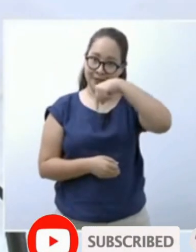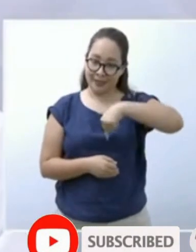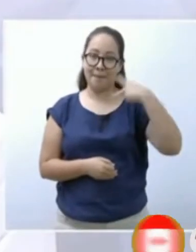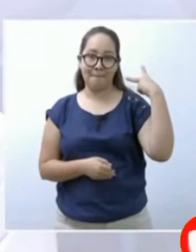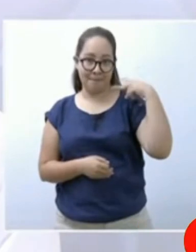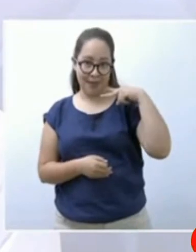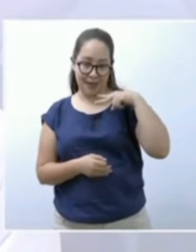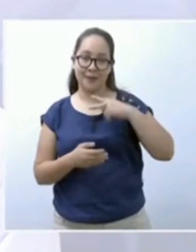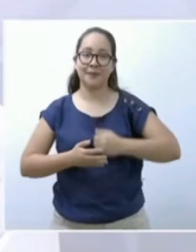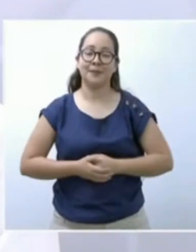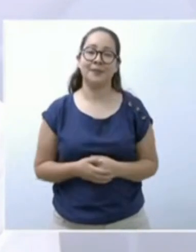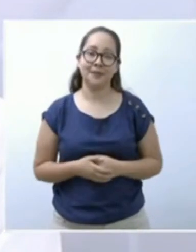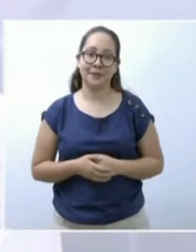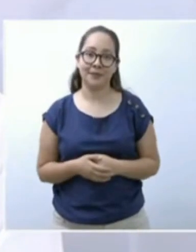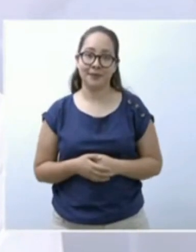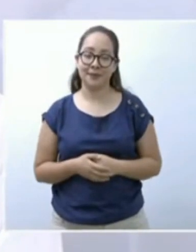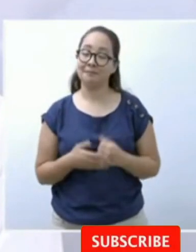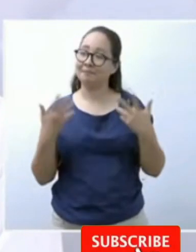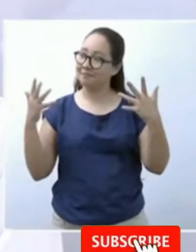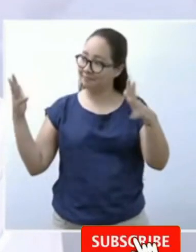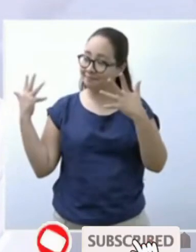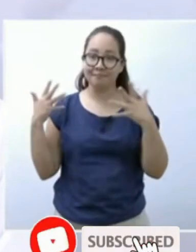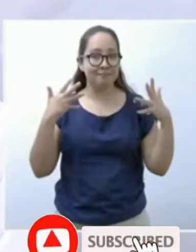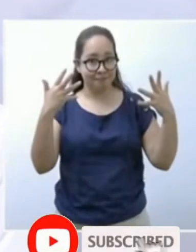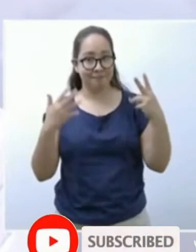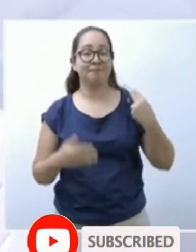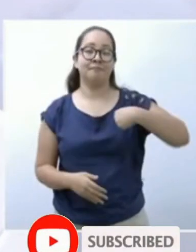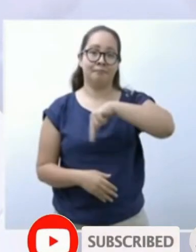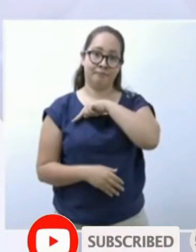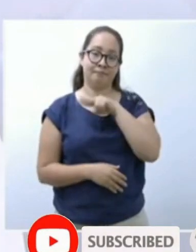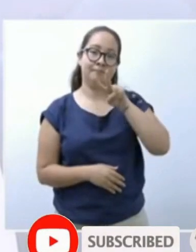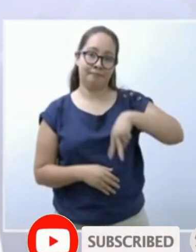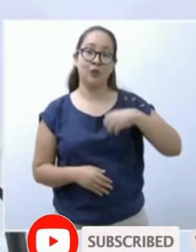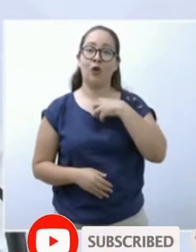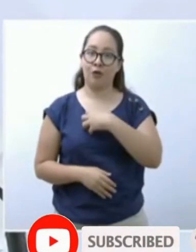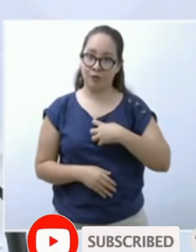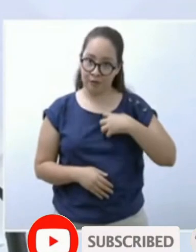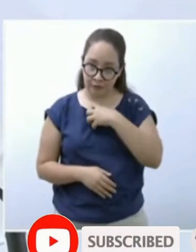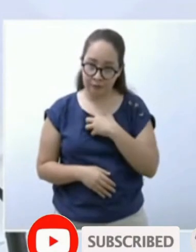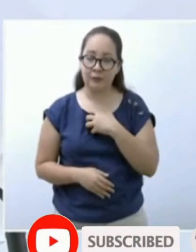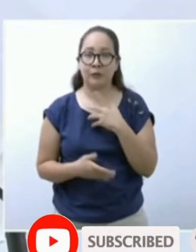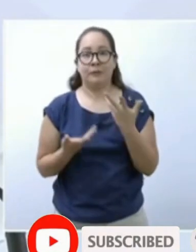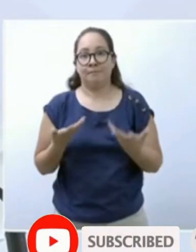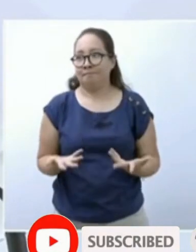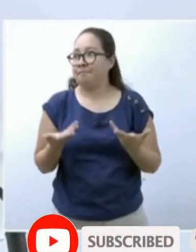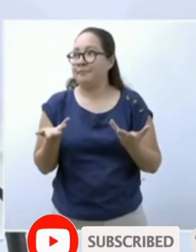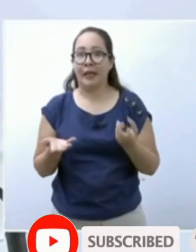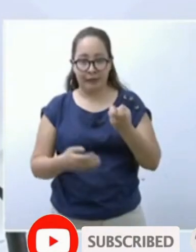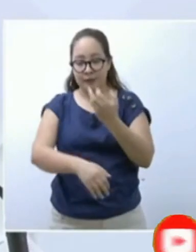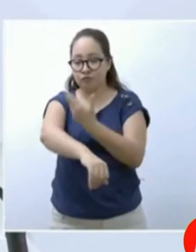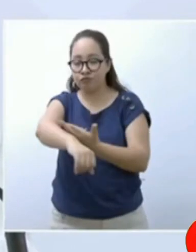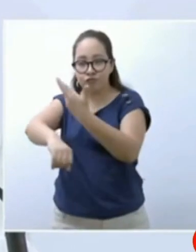estamos contentos con estas gestiones porque